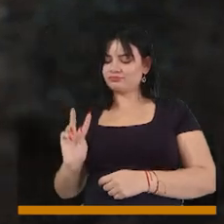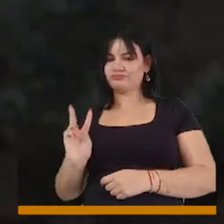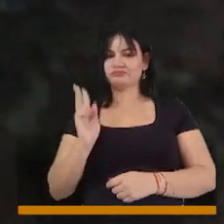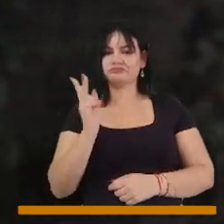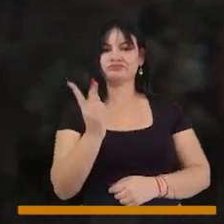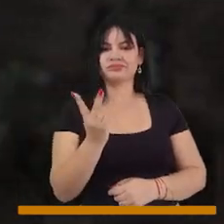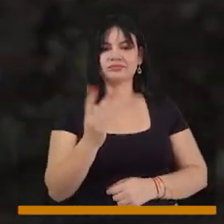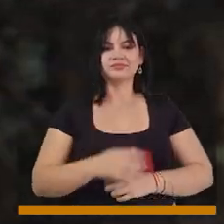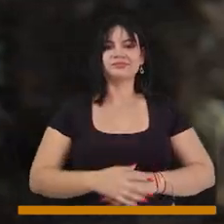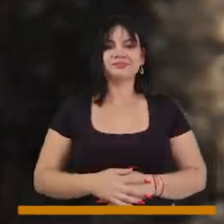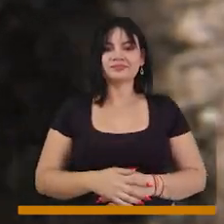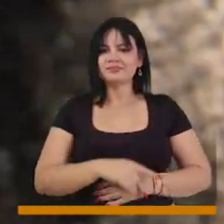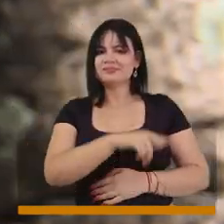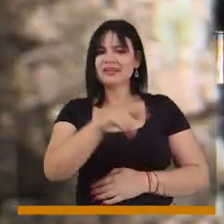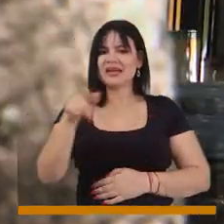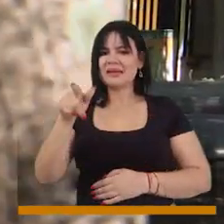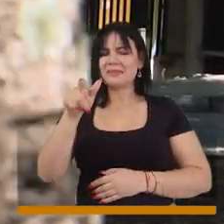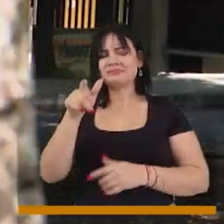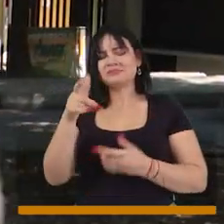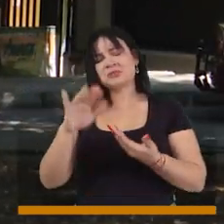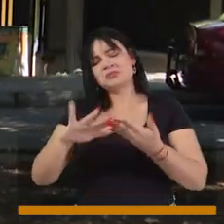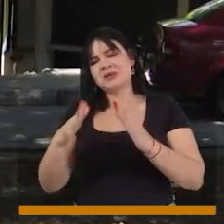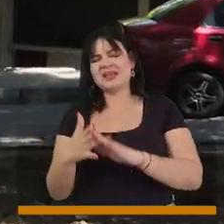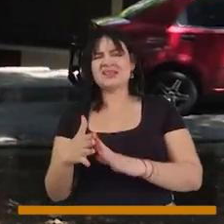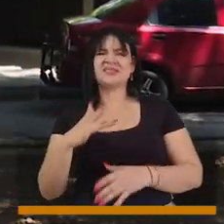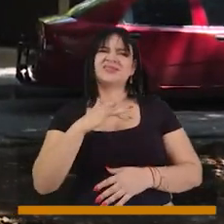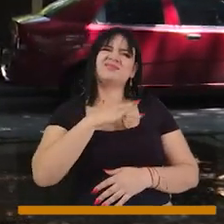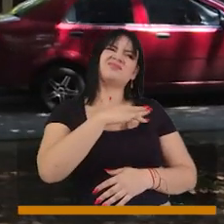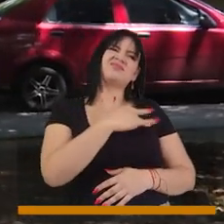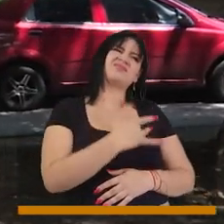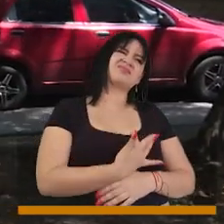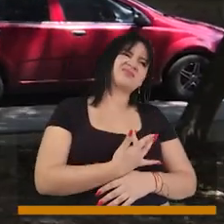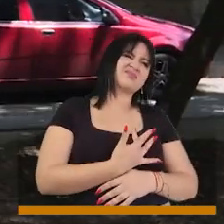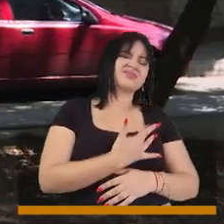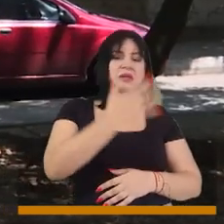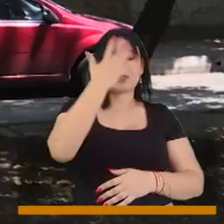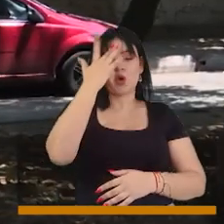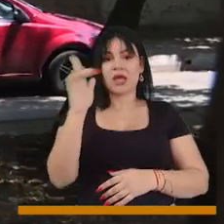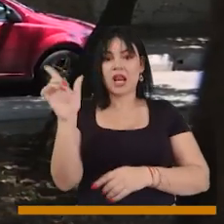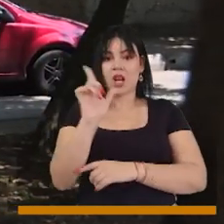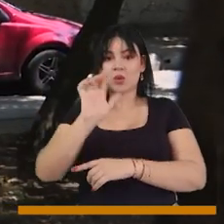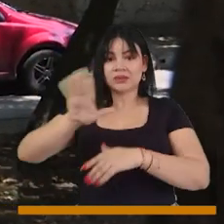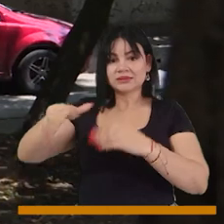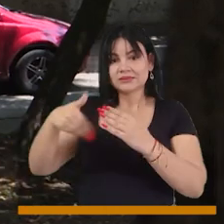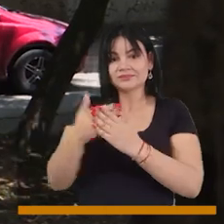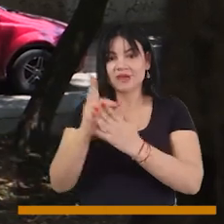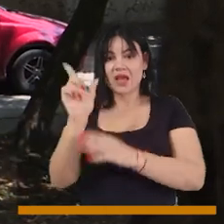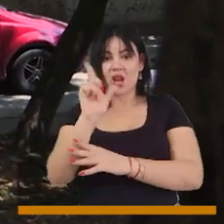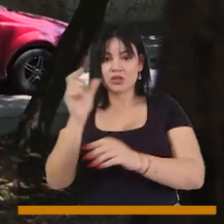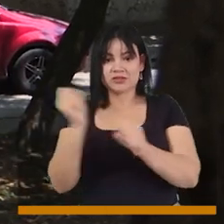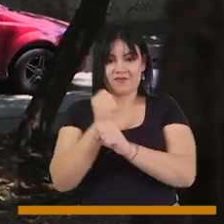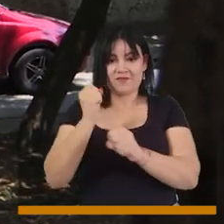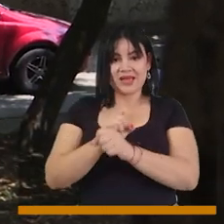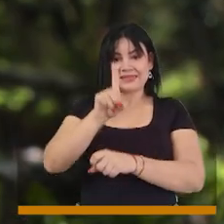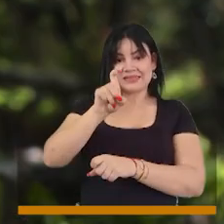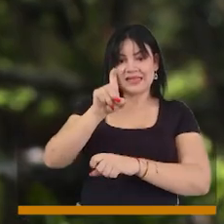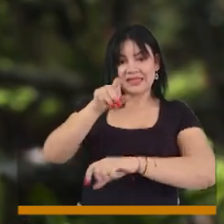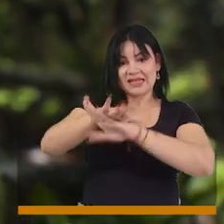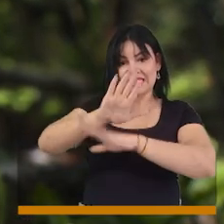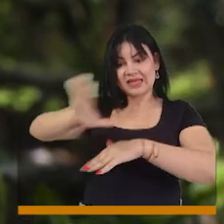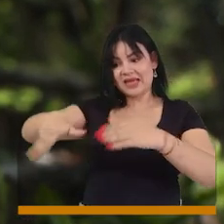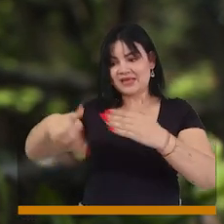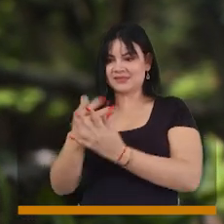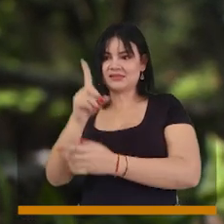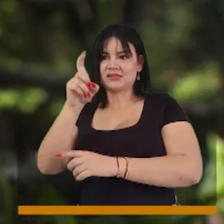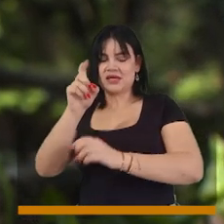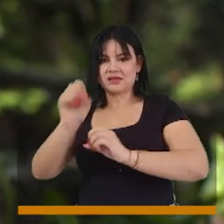son transgénero. Ellos han venido causando una gran molestia a la comunidad porque trabajan de lunes a lunes, de